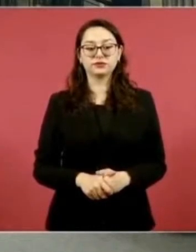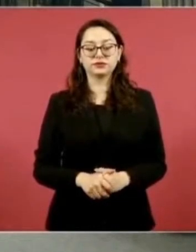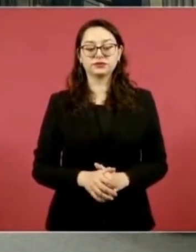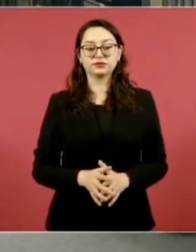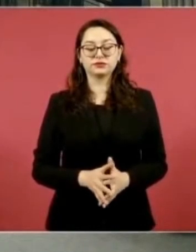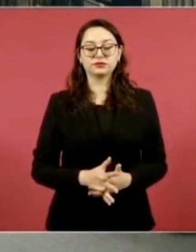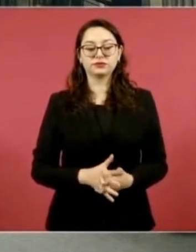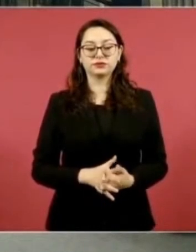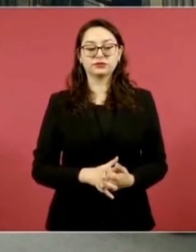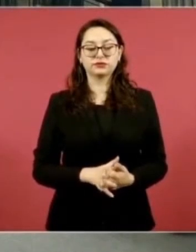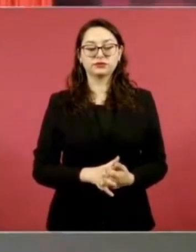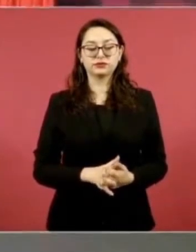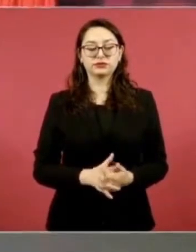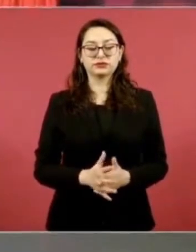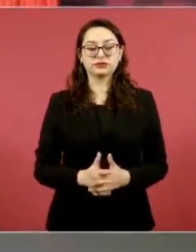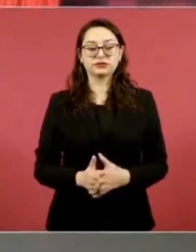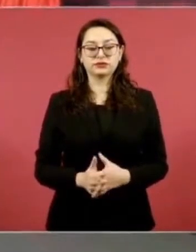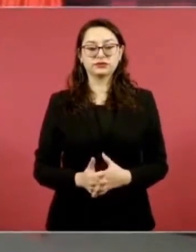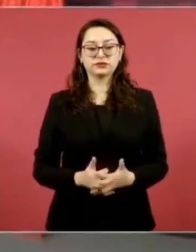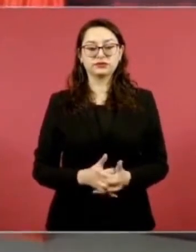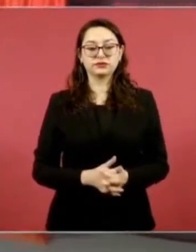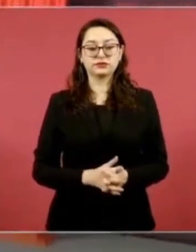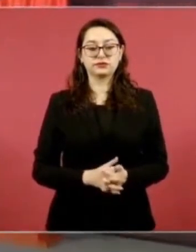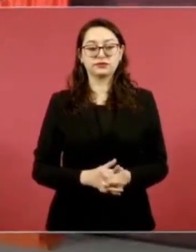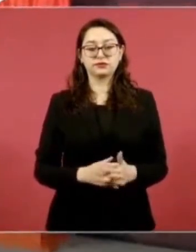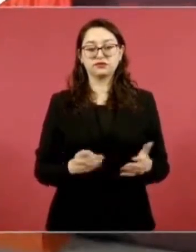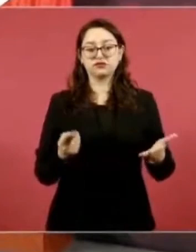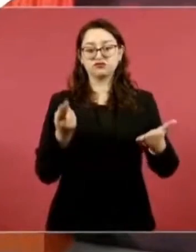Se habla de 10 mil años.